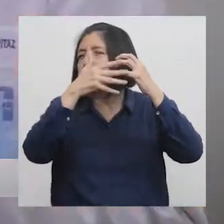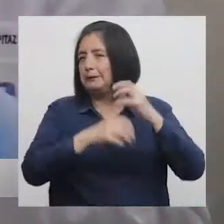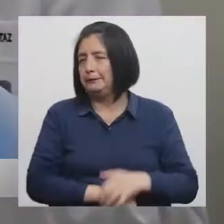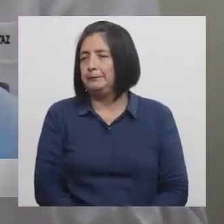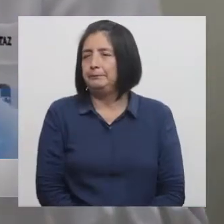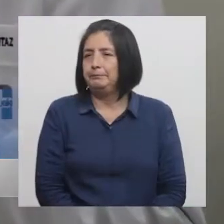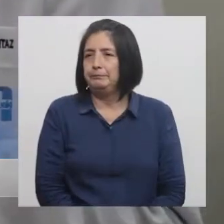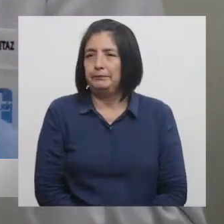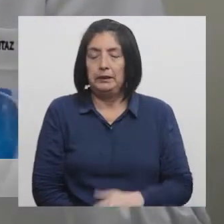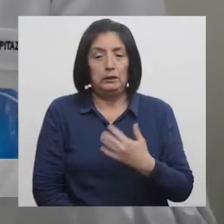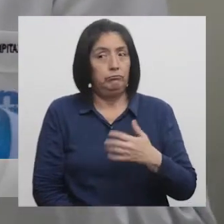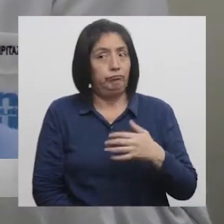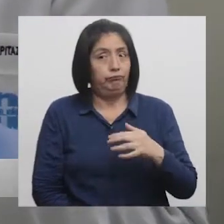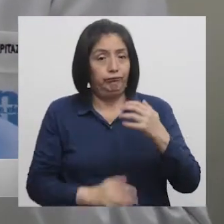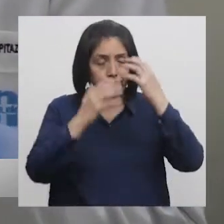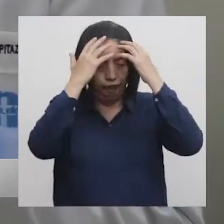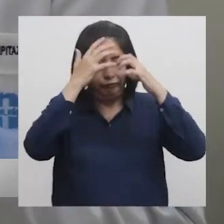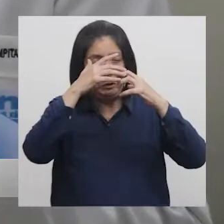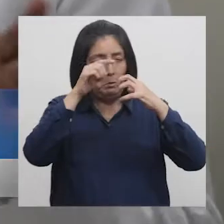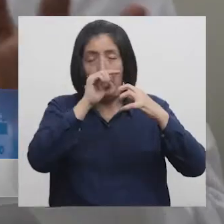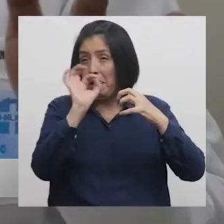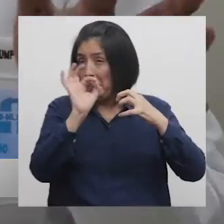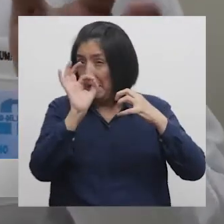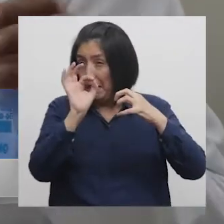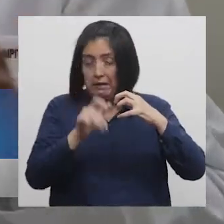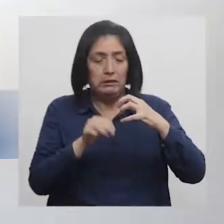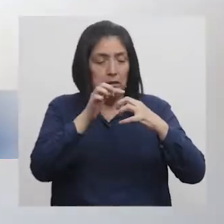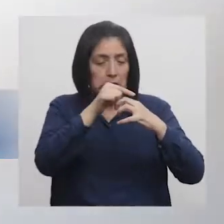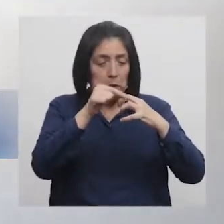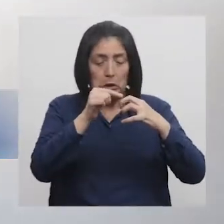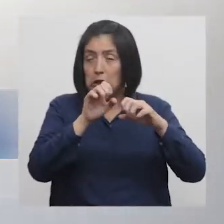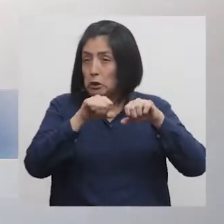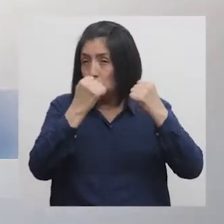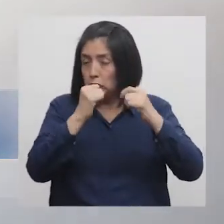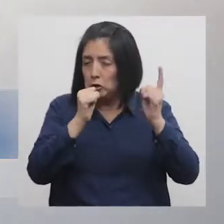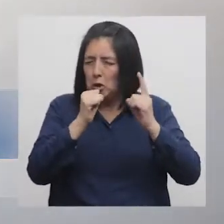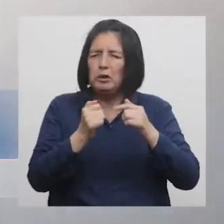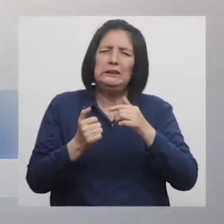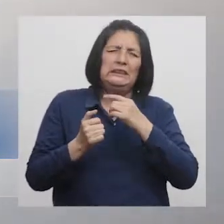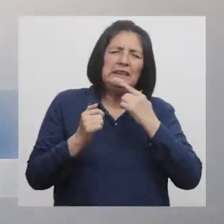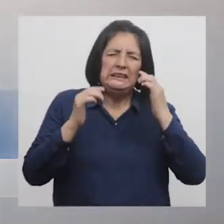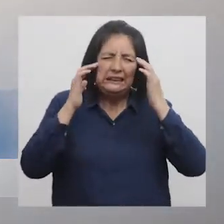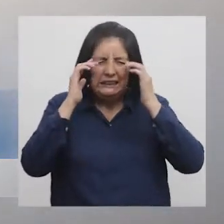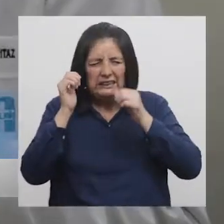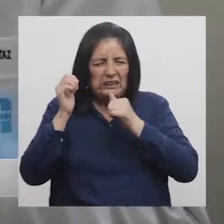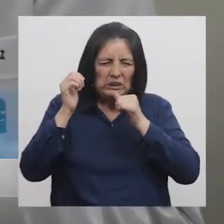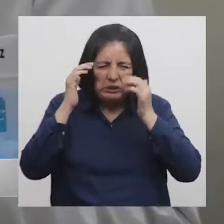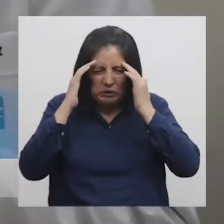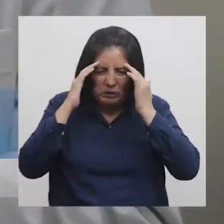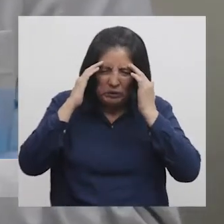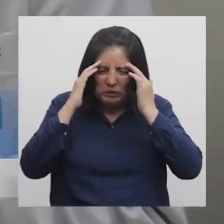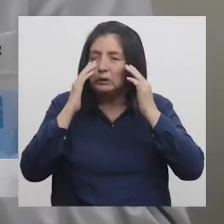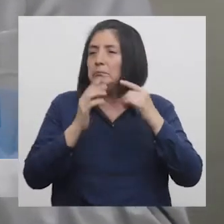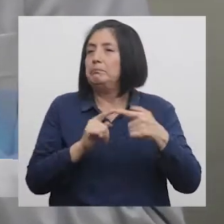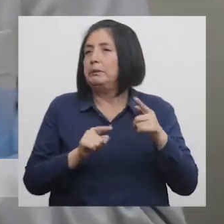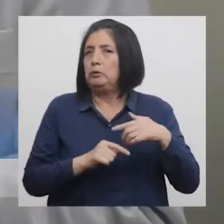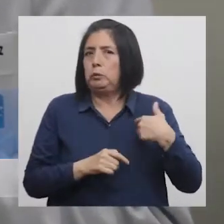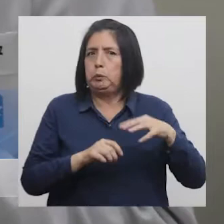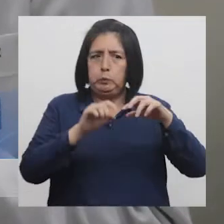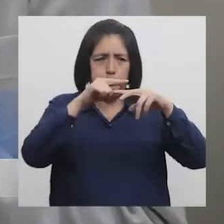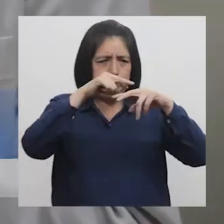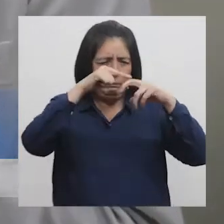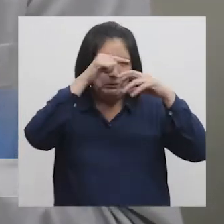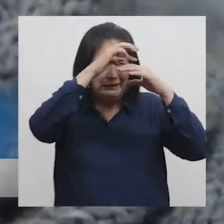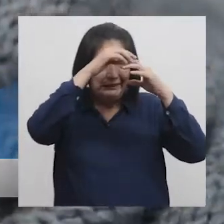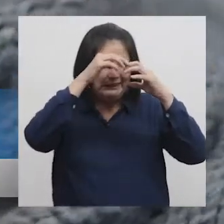El aneurisma cuando no está roto Es silencioso Puede producir dolores de cabeza Pero cuando está roto Se genera